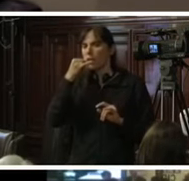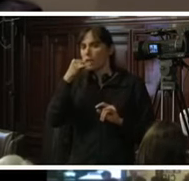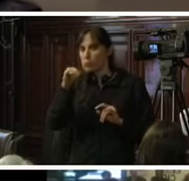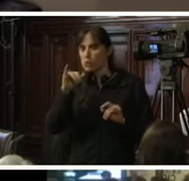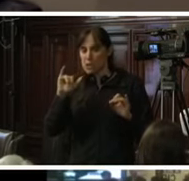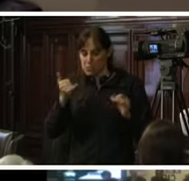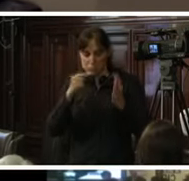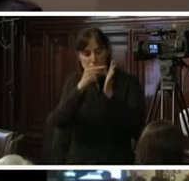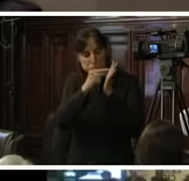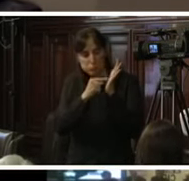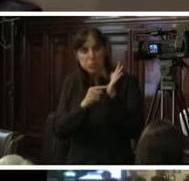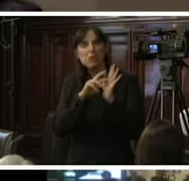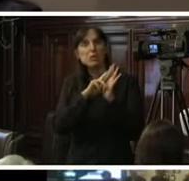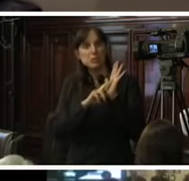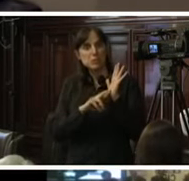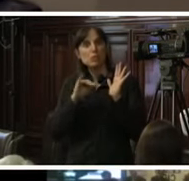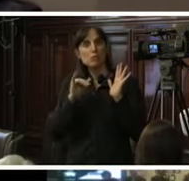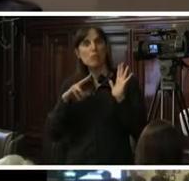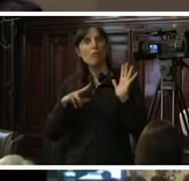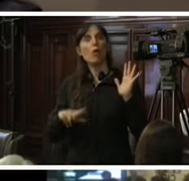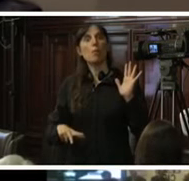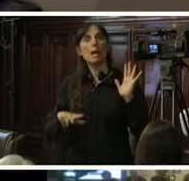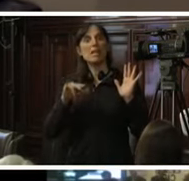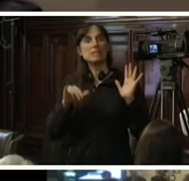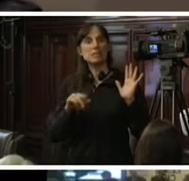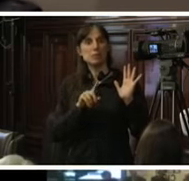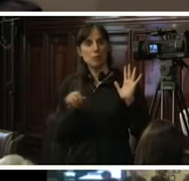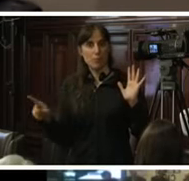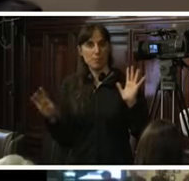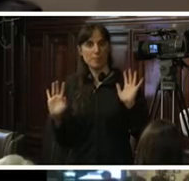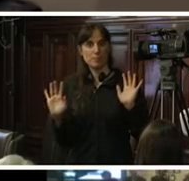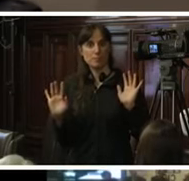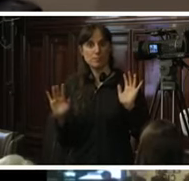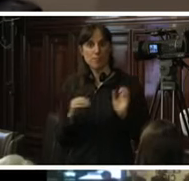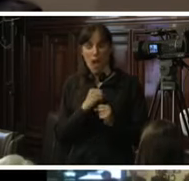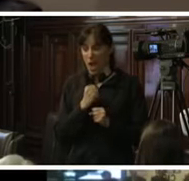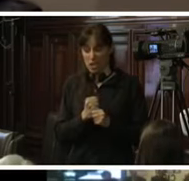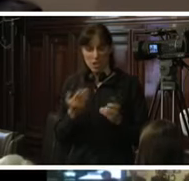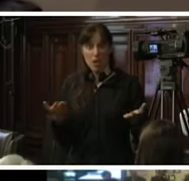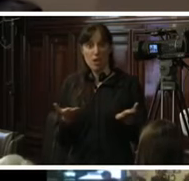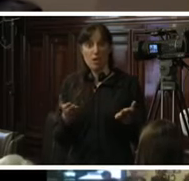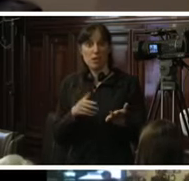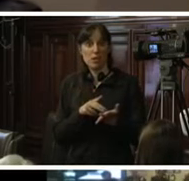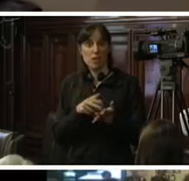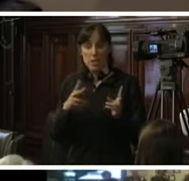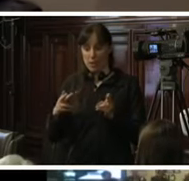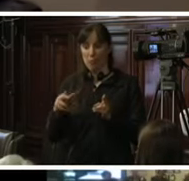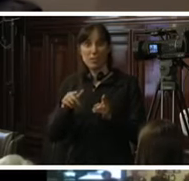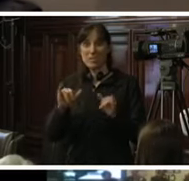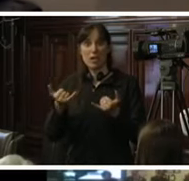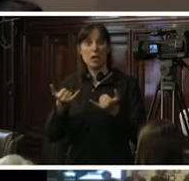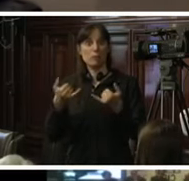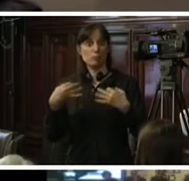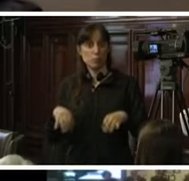cumplido ciertos requisitos formales. Y hasta esa etapa es a donde se ha llegado por el